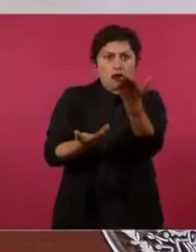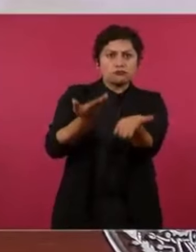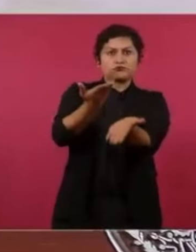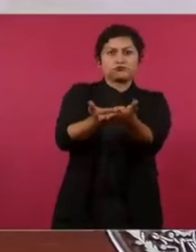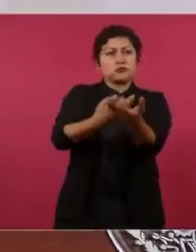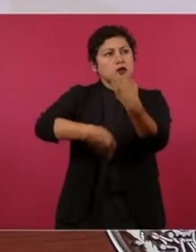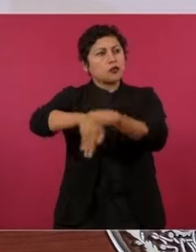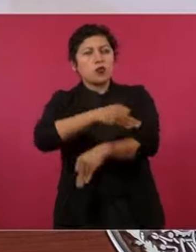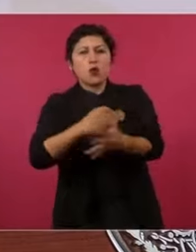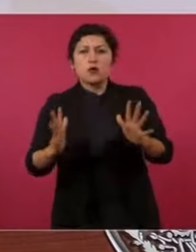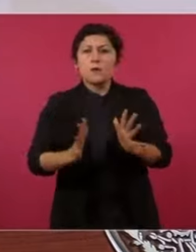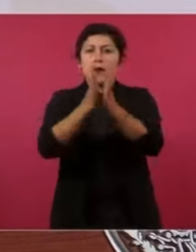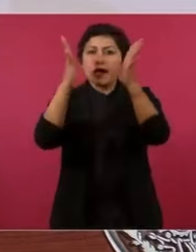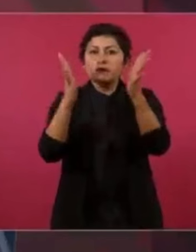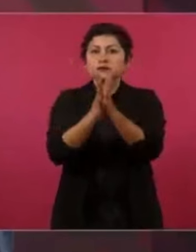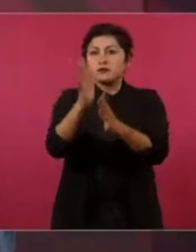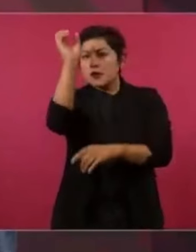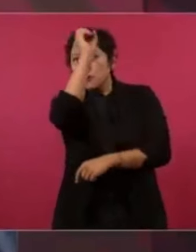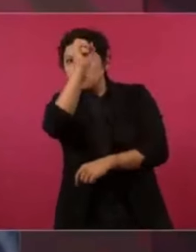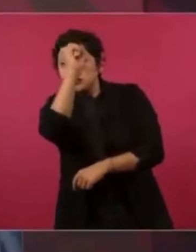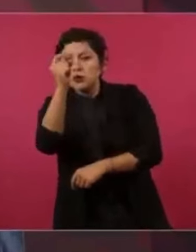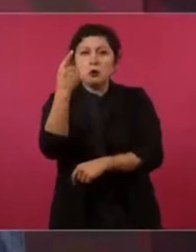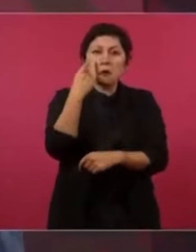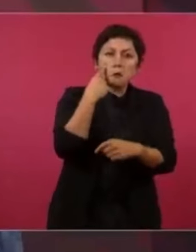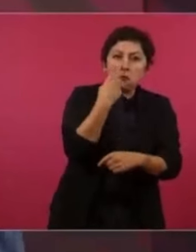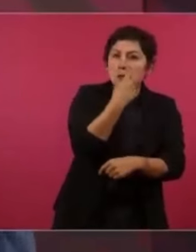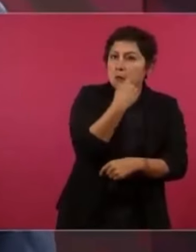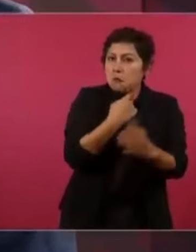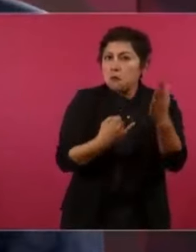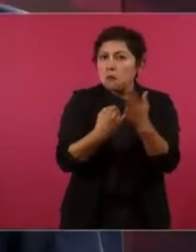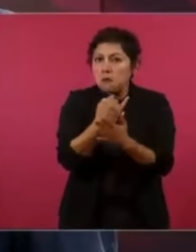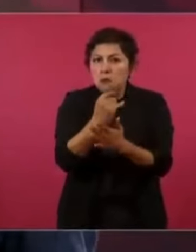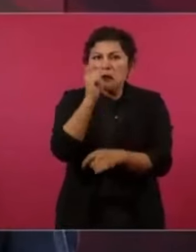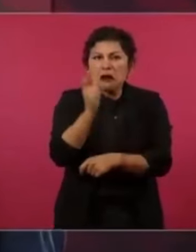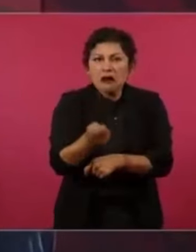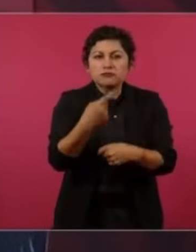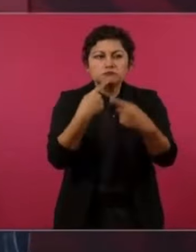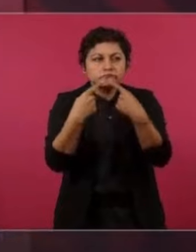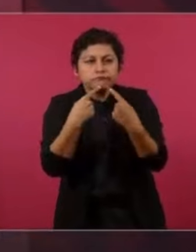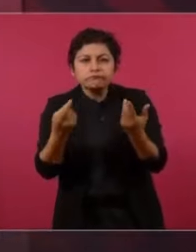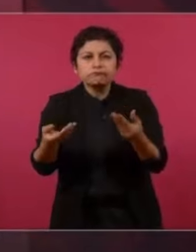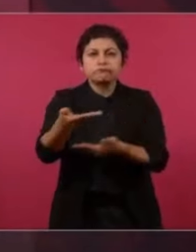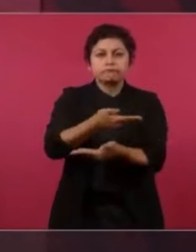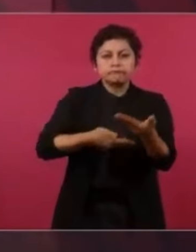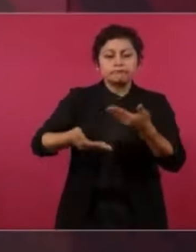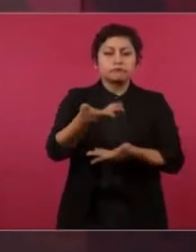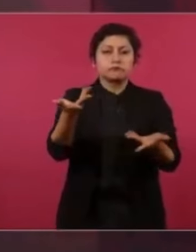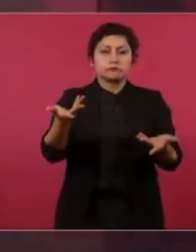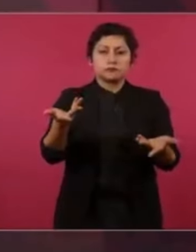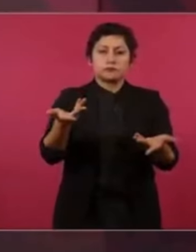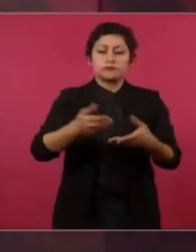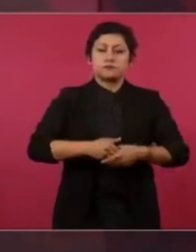y que también se ajuste. Y nosotros no